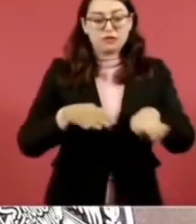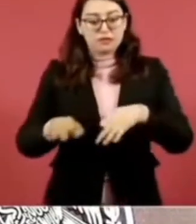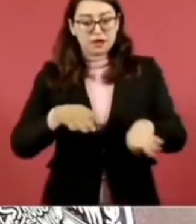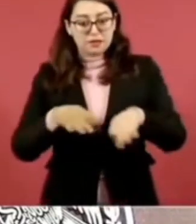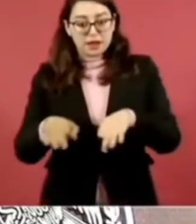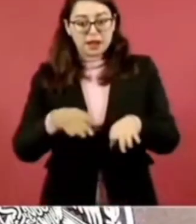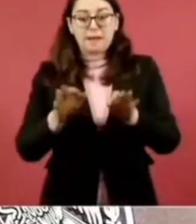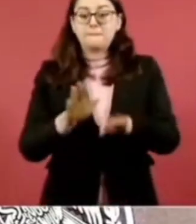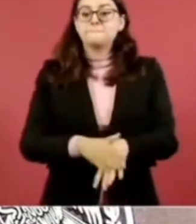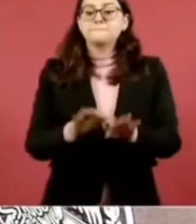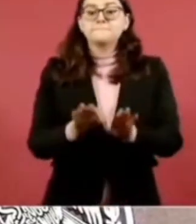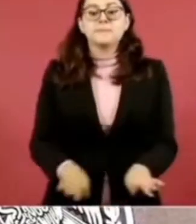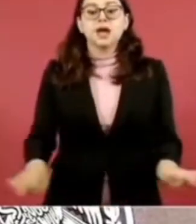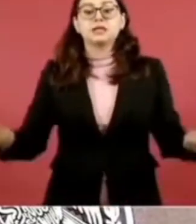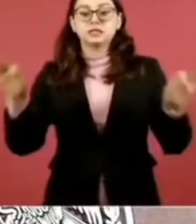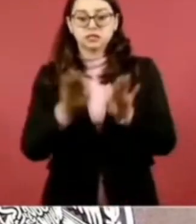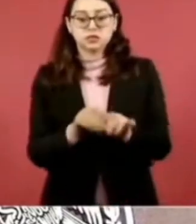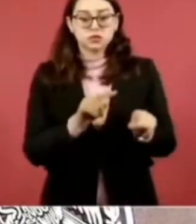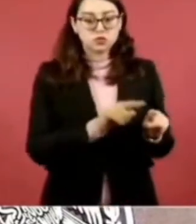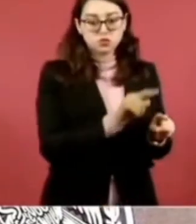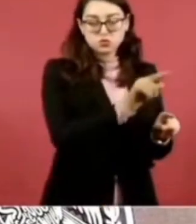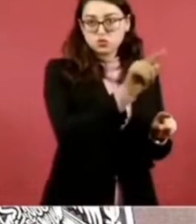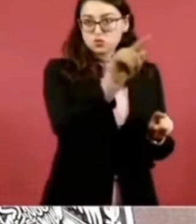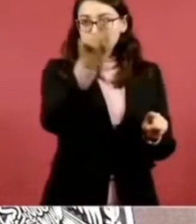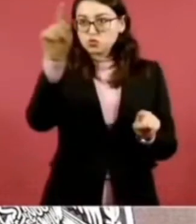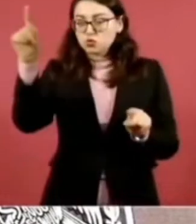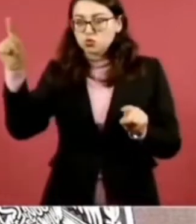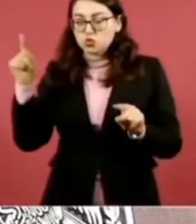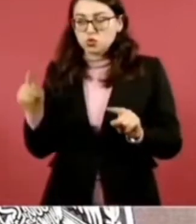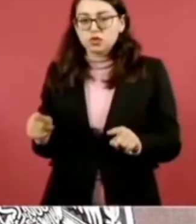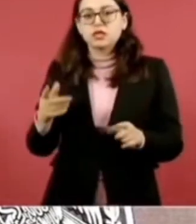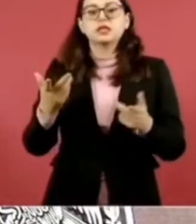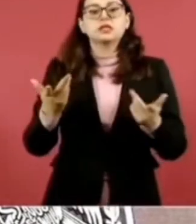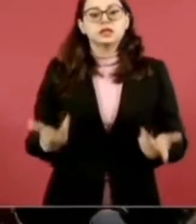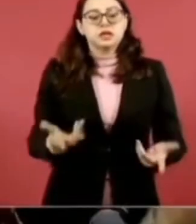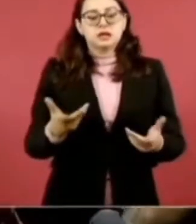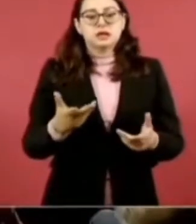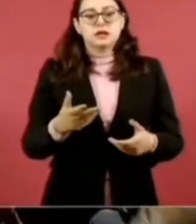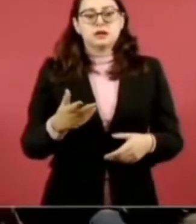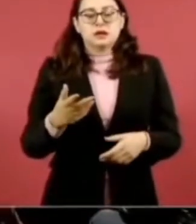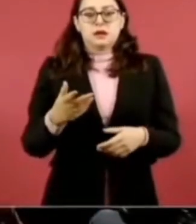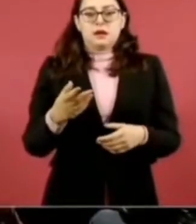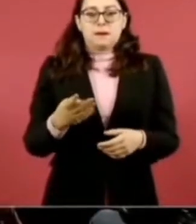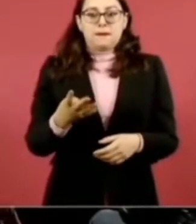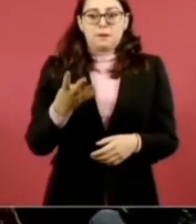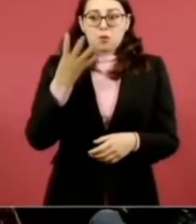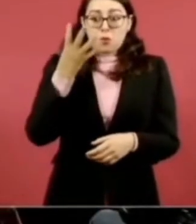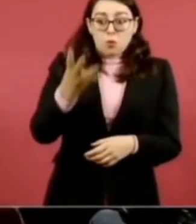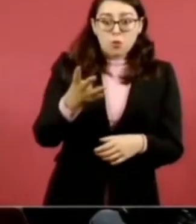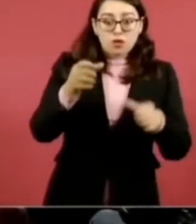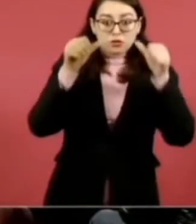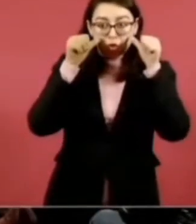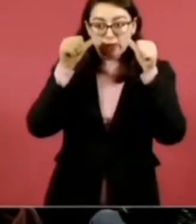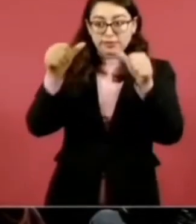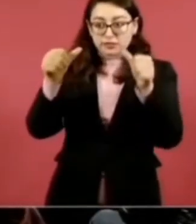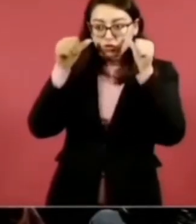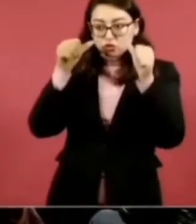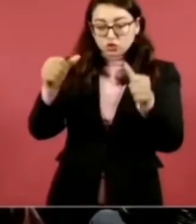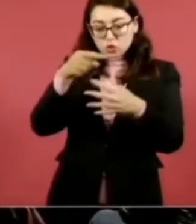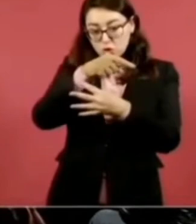estas intervenciones han ido impactando en el incremento de cuatro de las atenciones médicas más